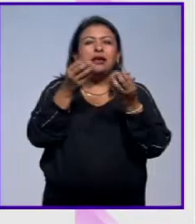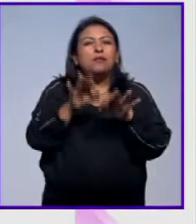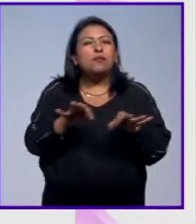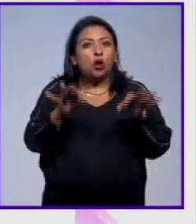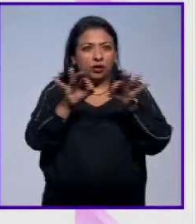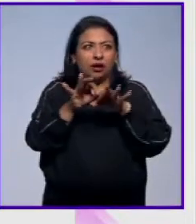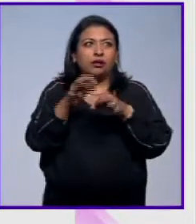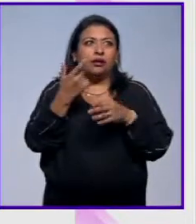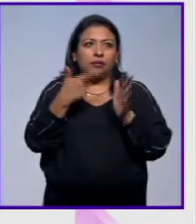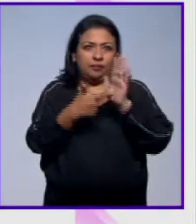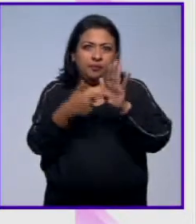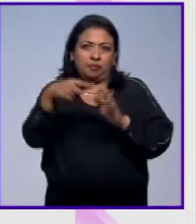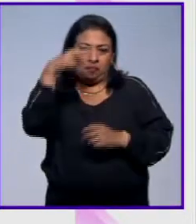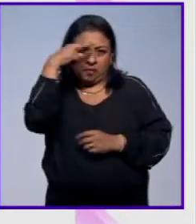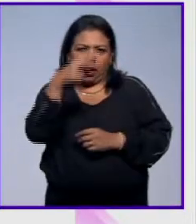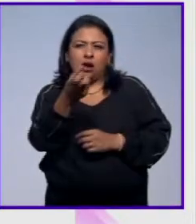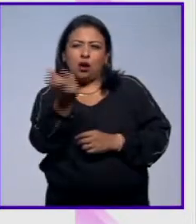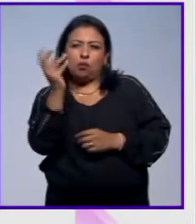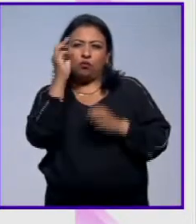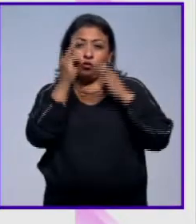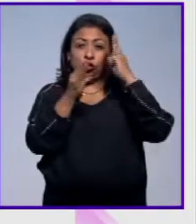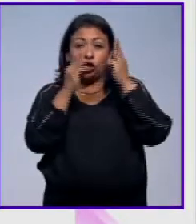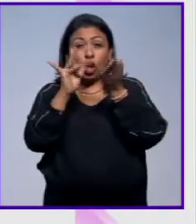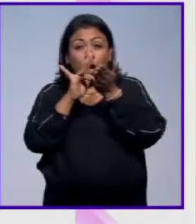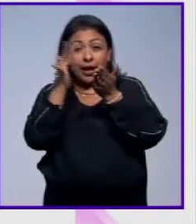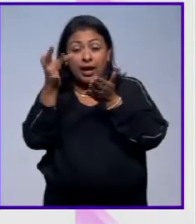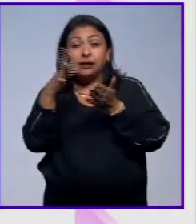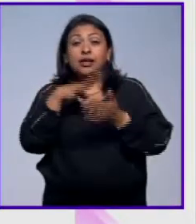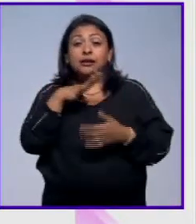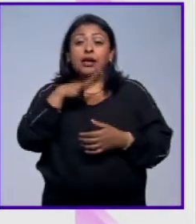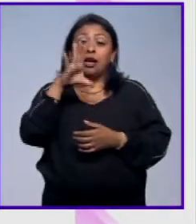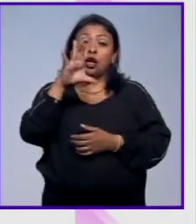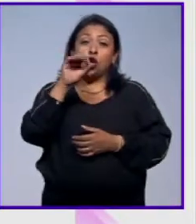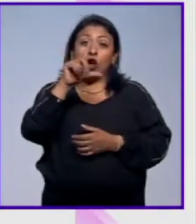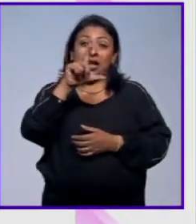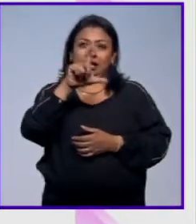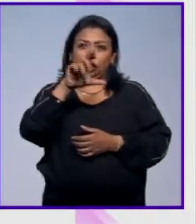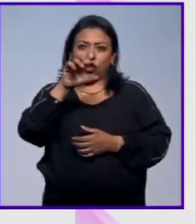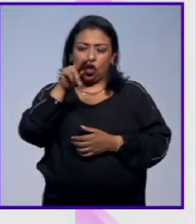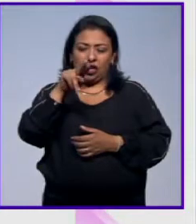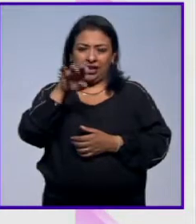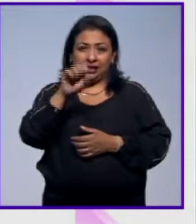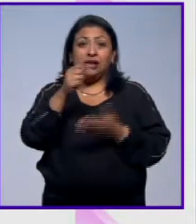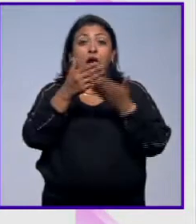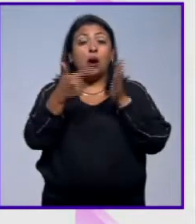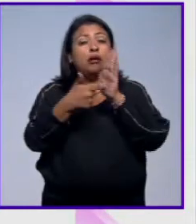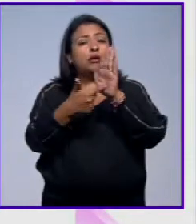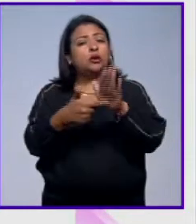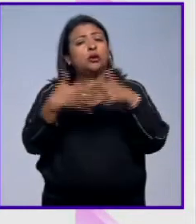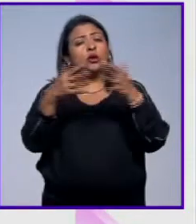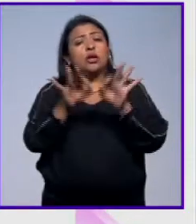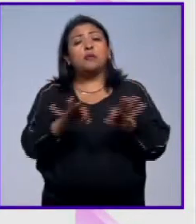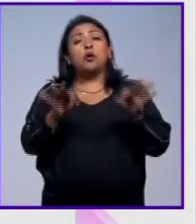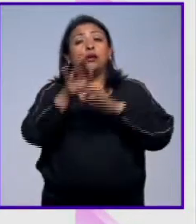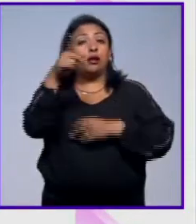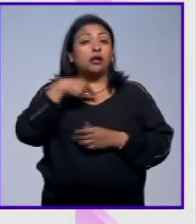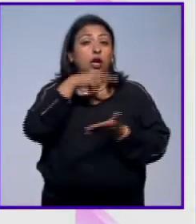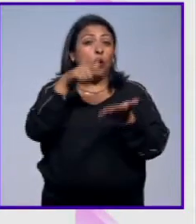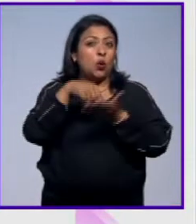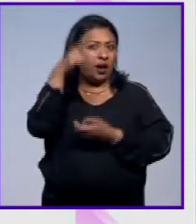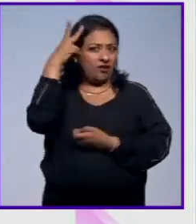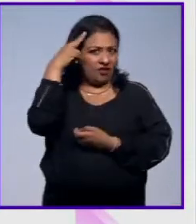tienen aquí tenemos en México un par de museos gracias a estas colecciones y ahora una muestra sin precedentes en el Palacio de Bellas Artes